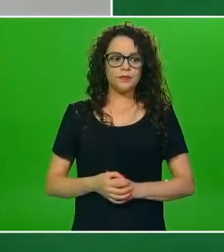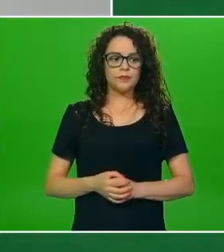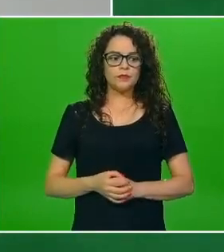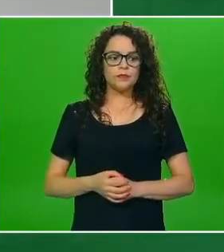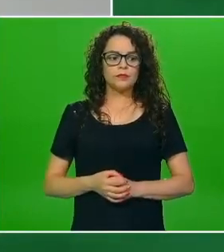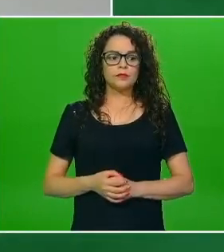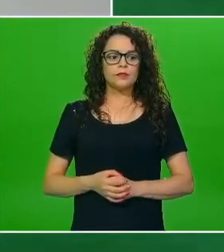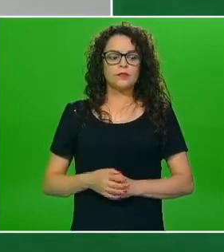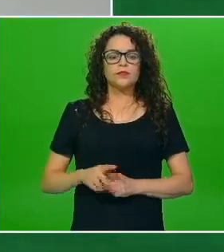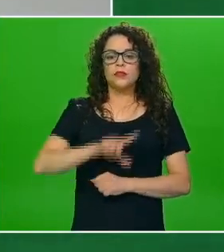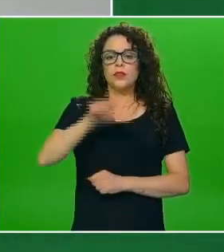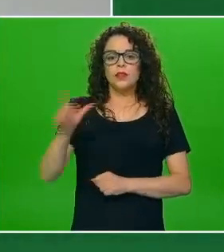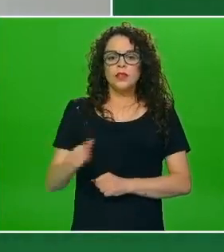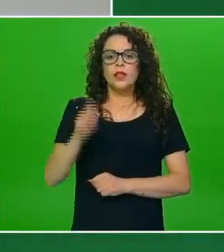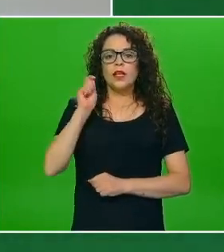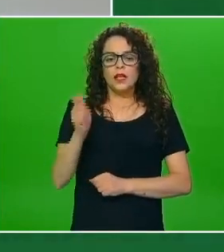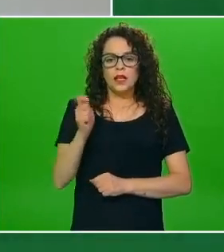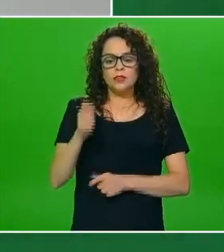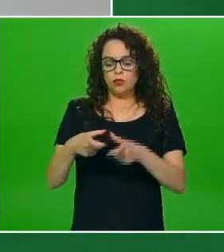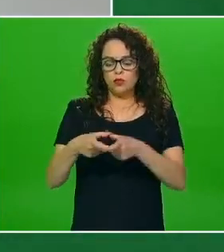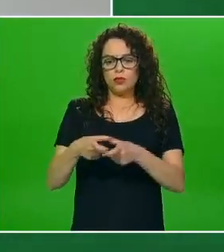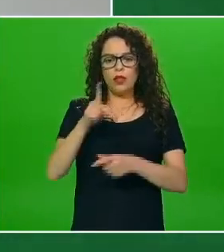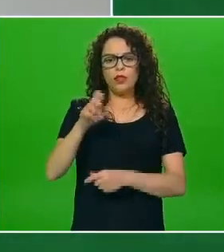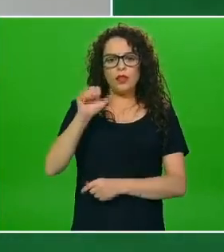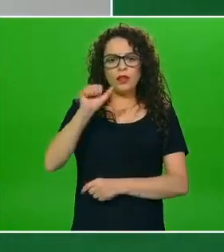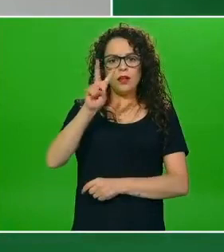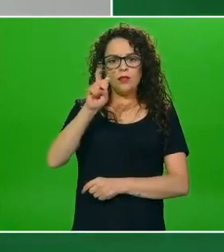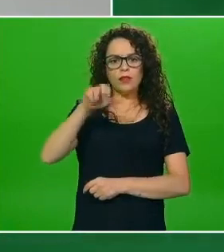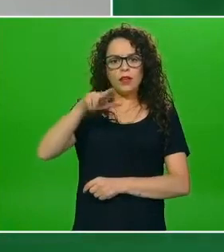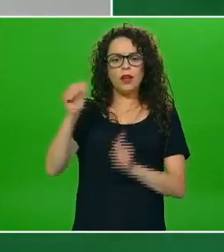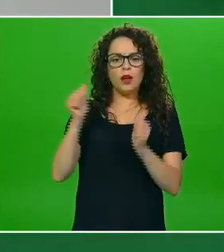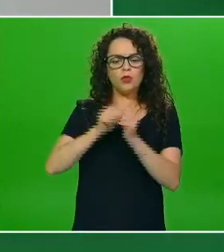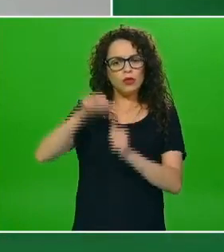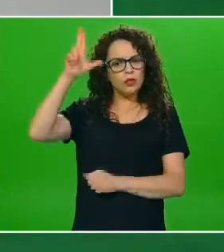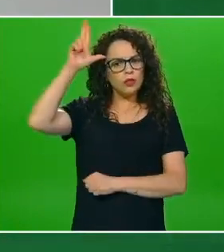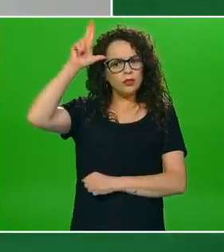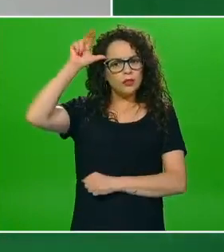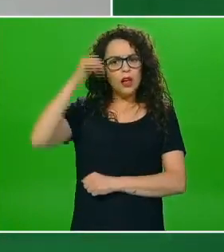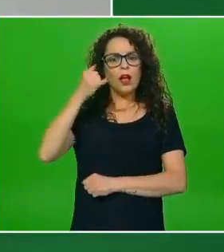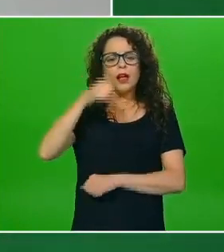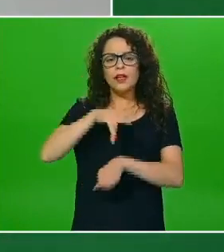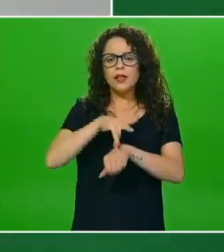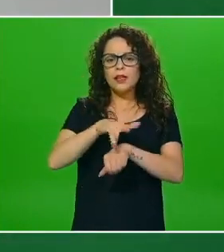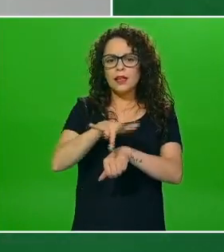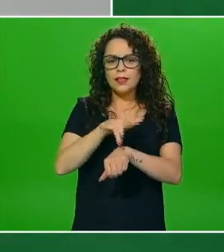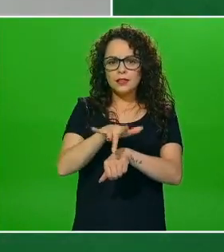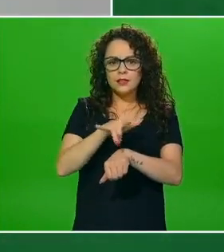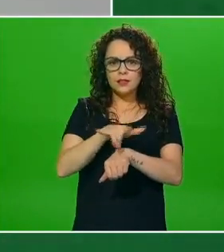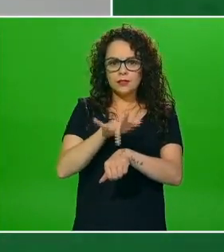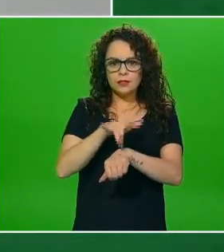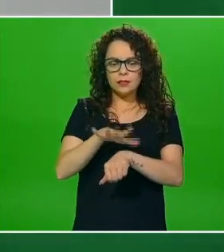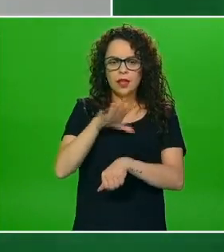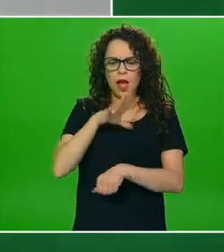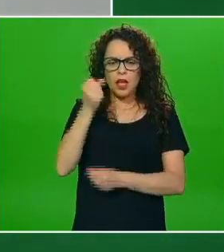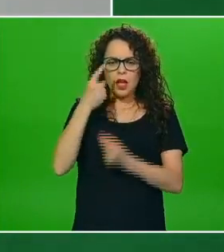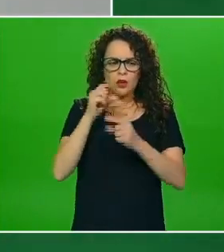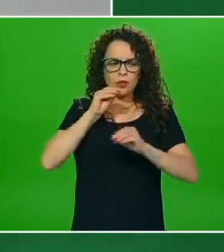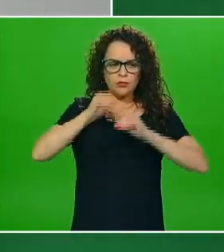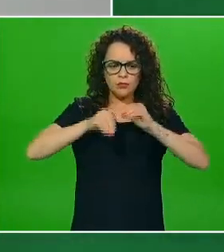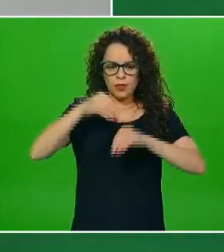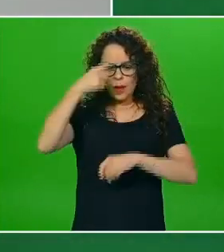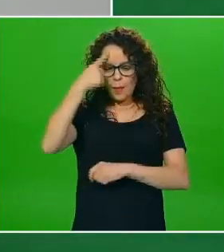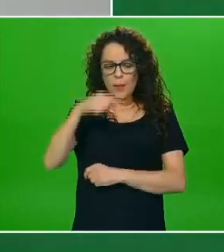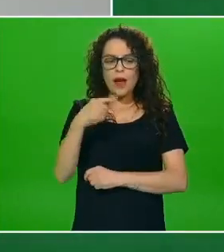avena con zanahoria y queso si las ven aquí con algunos condimentos para bueno